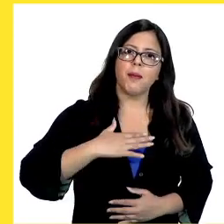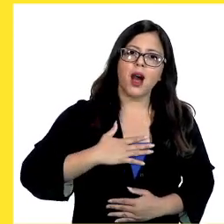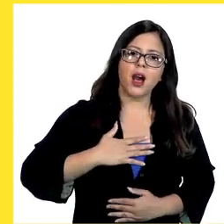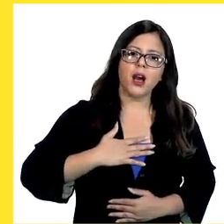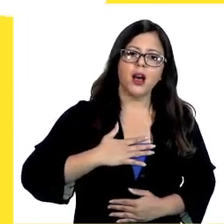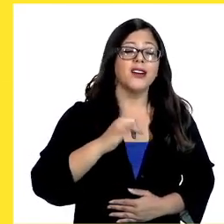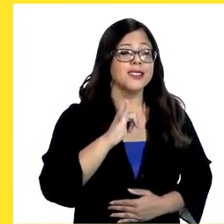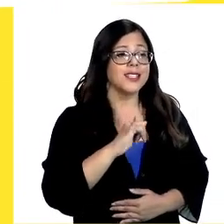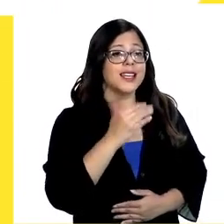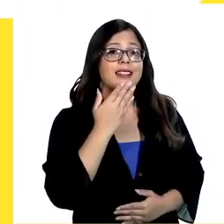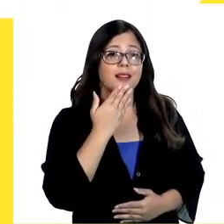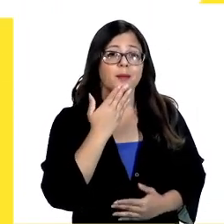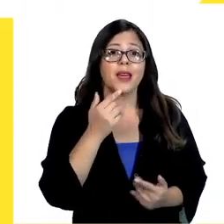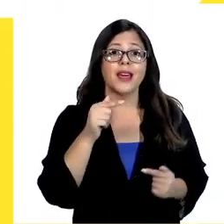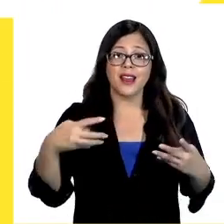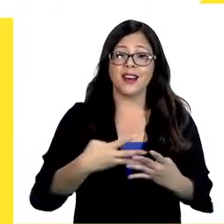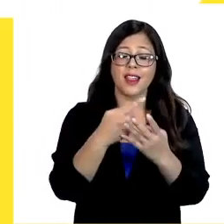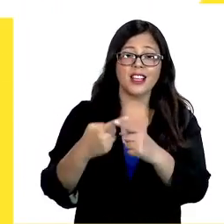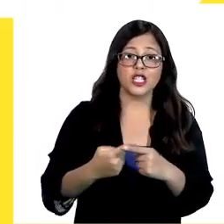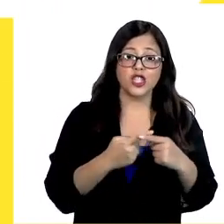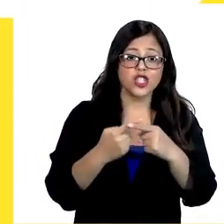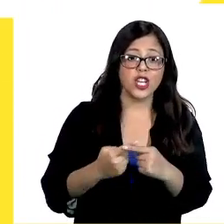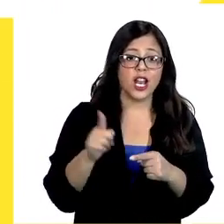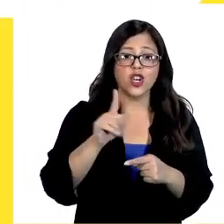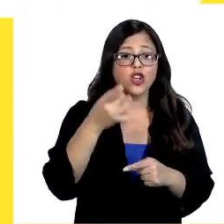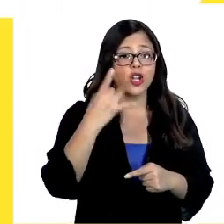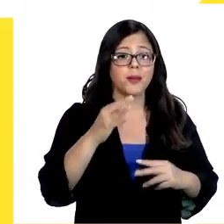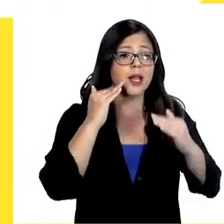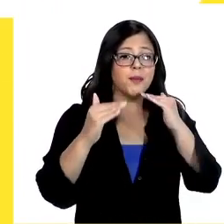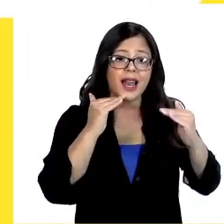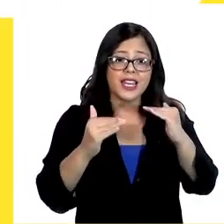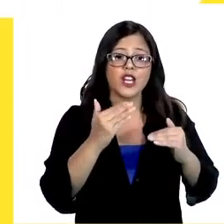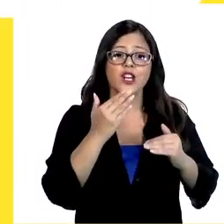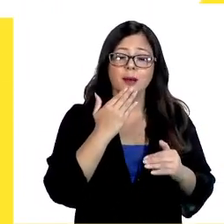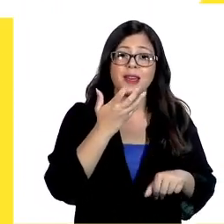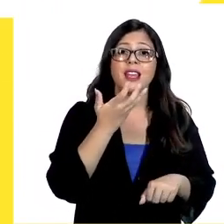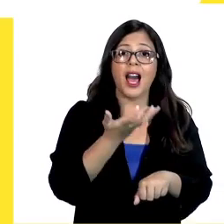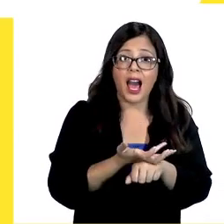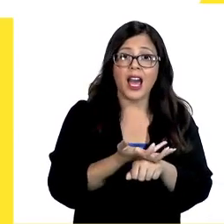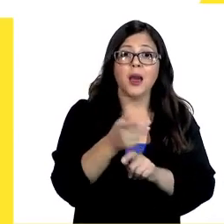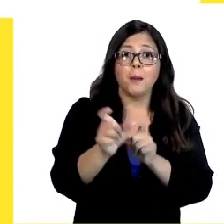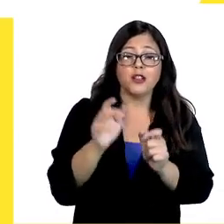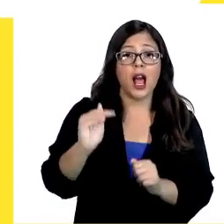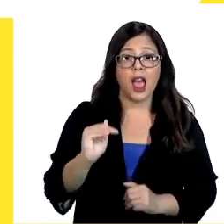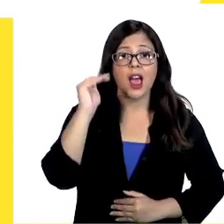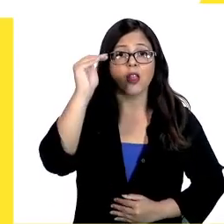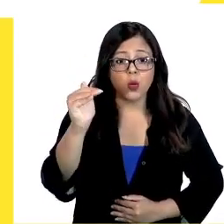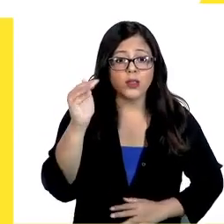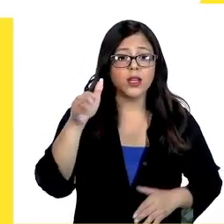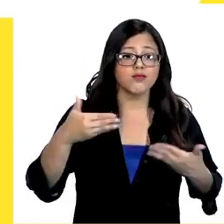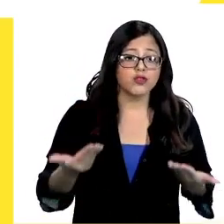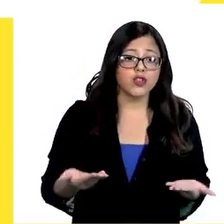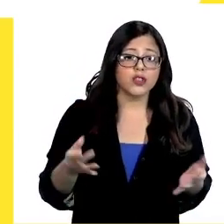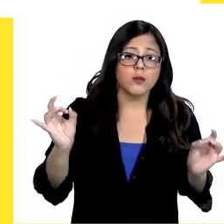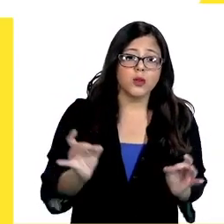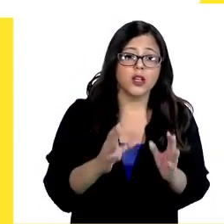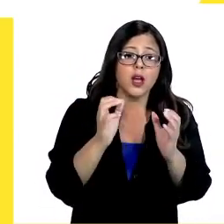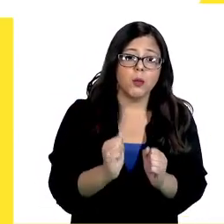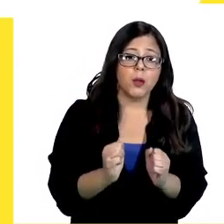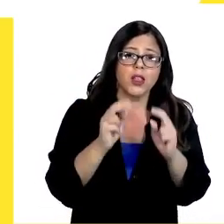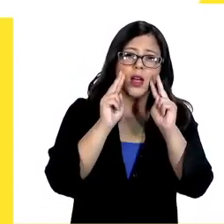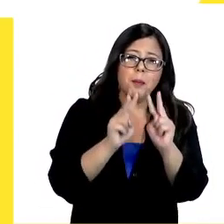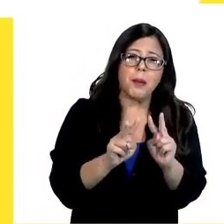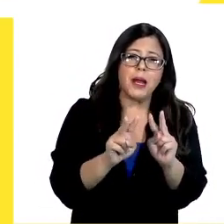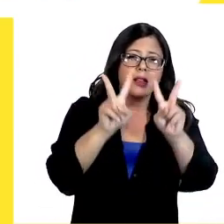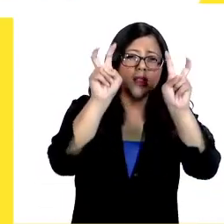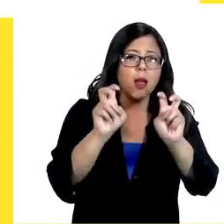gustan a mis papás? Claro. Además, estas redes sociales no son solo para niños y niñas. También las usan personas adultas. Así que